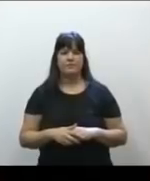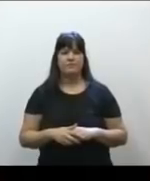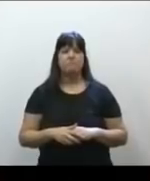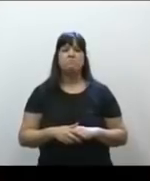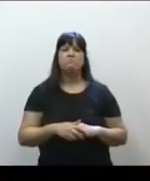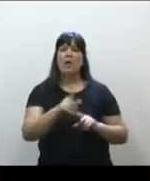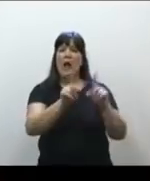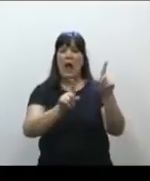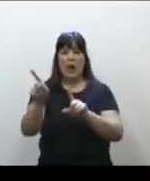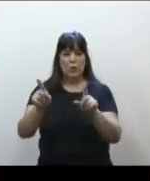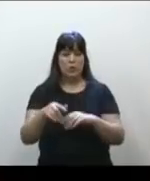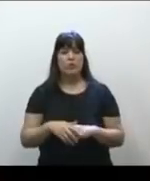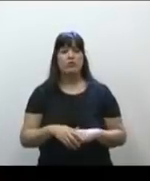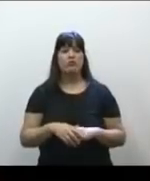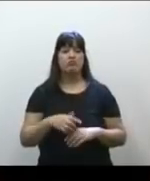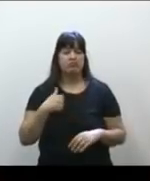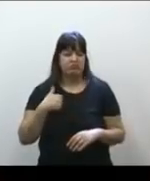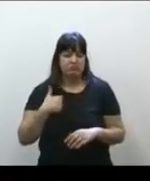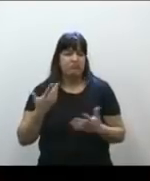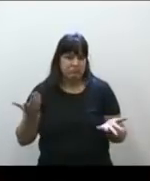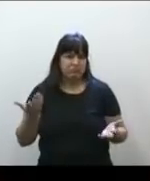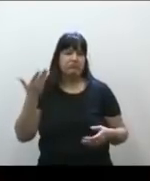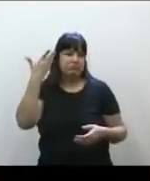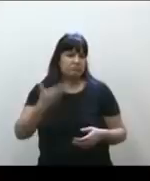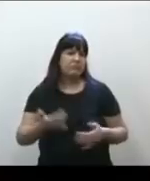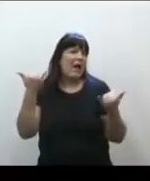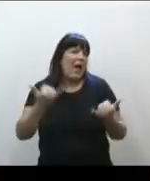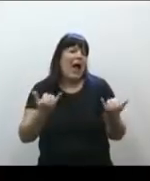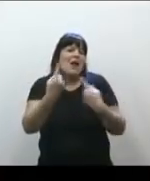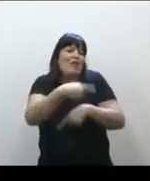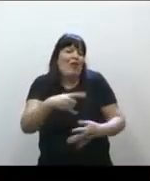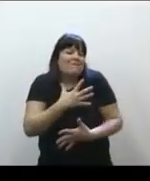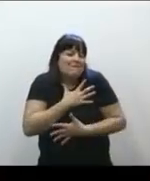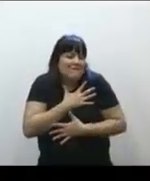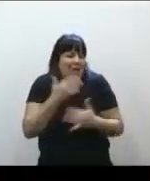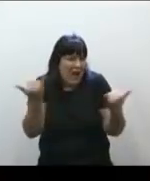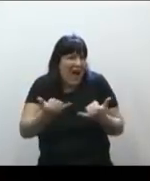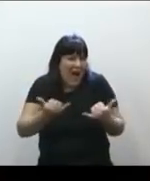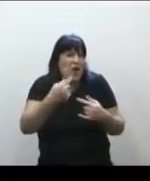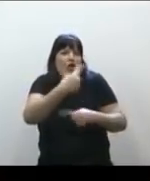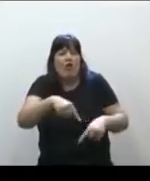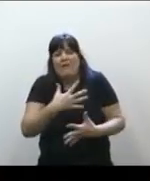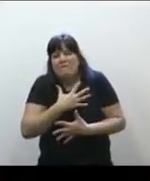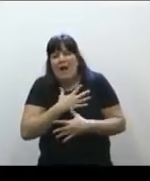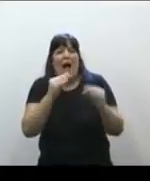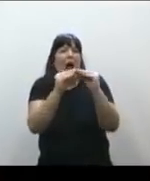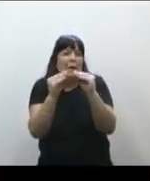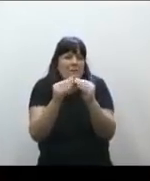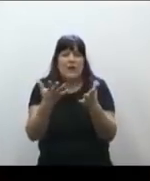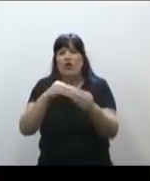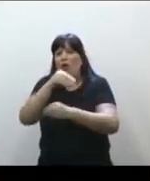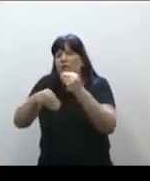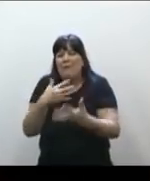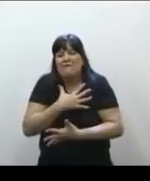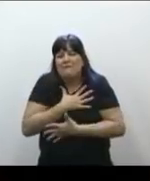uno tiene también sus pertenencias, sus afectos, sus amigos, su familia, las